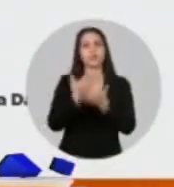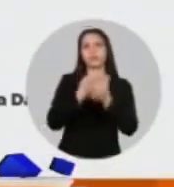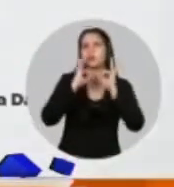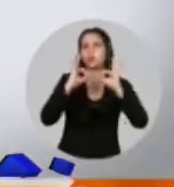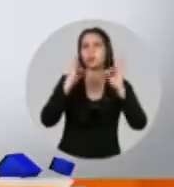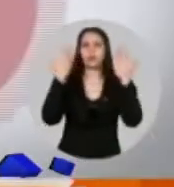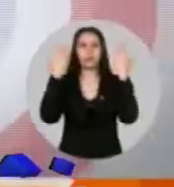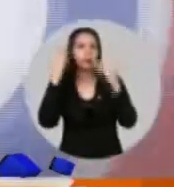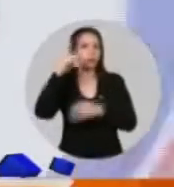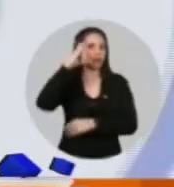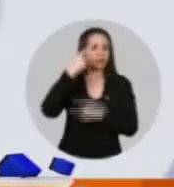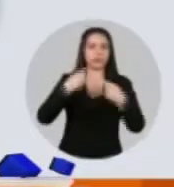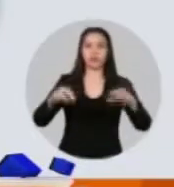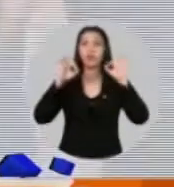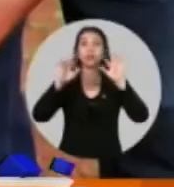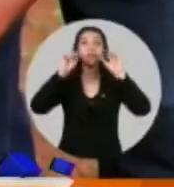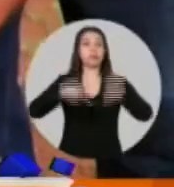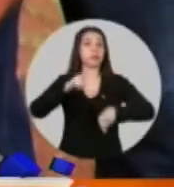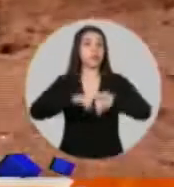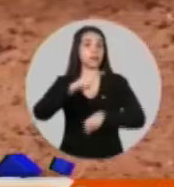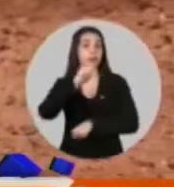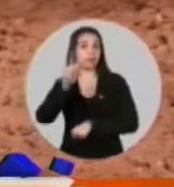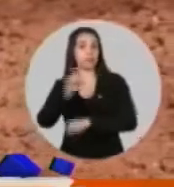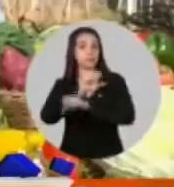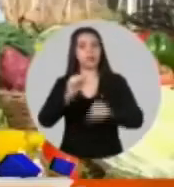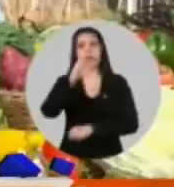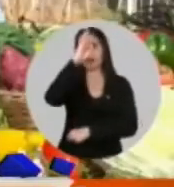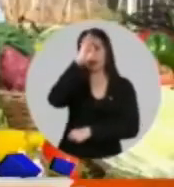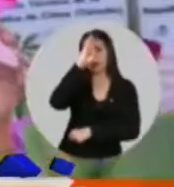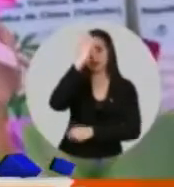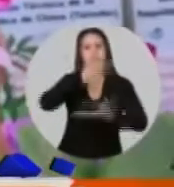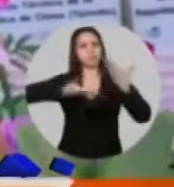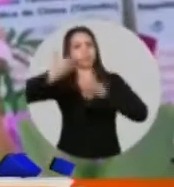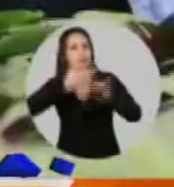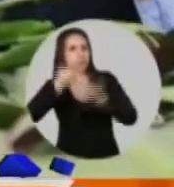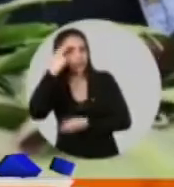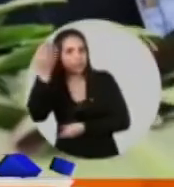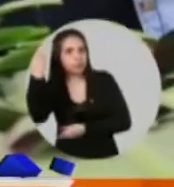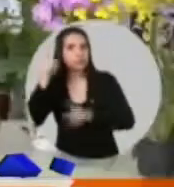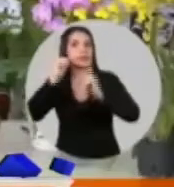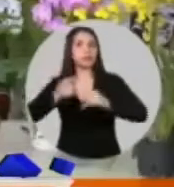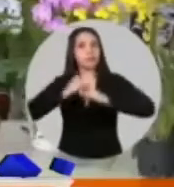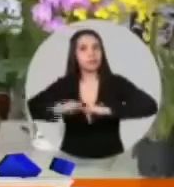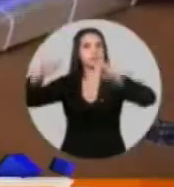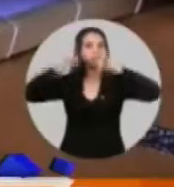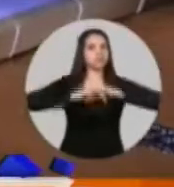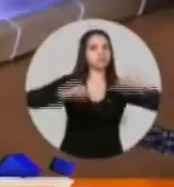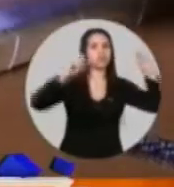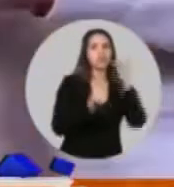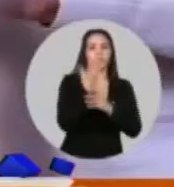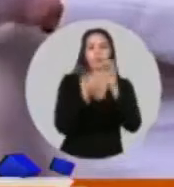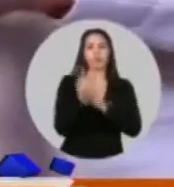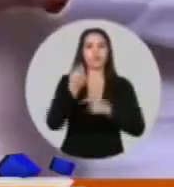porquería. ¿Por qué es una porquería? Porque es inservible. La porquería pues es algo que no sirve. Bueno, pues vos estás diciendo que primero decís que